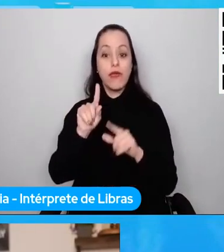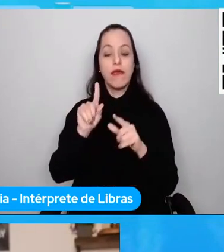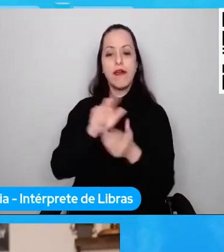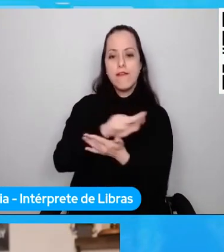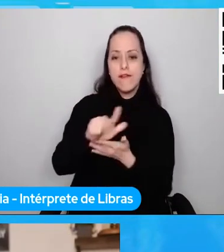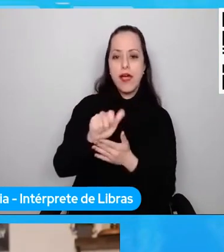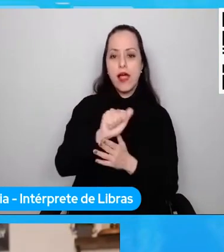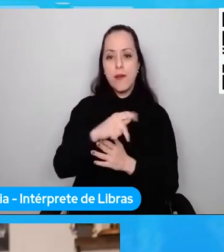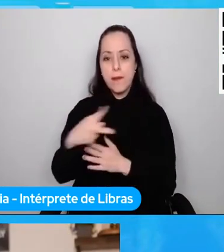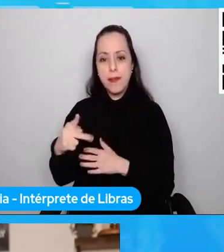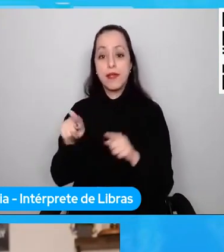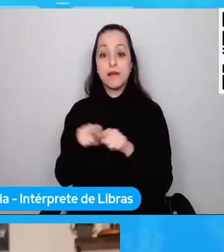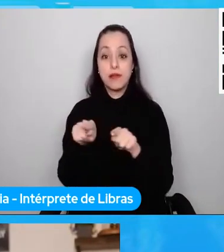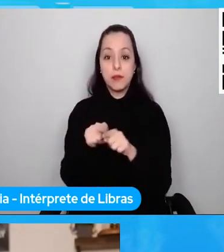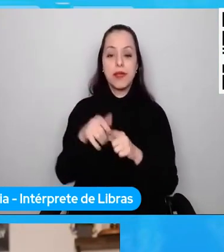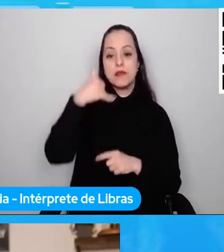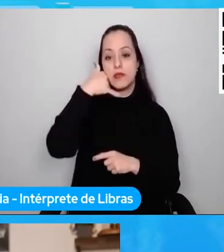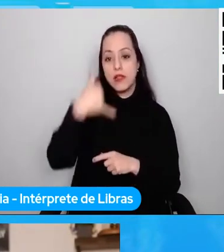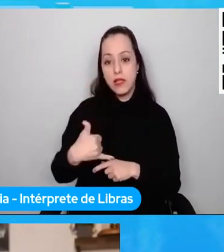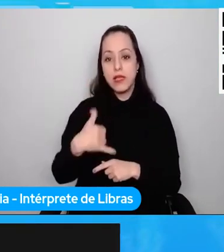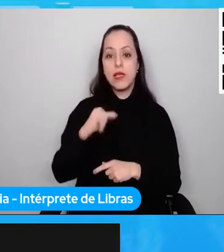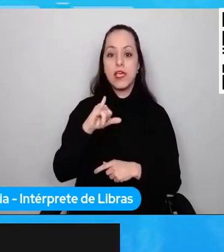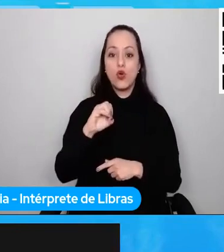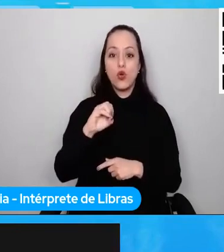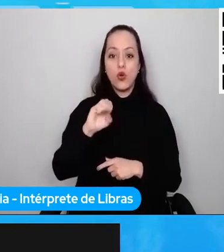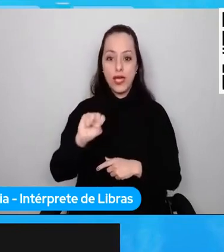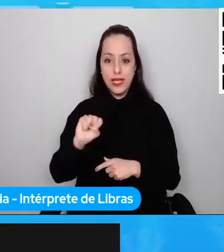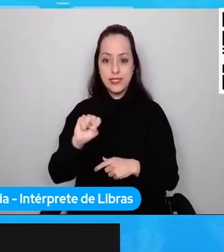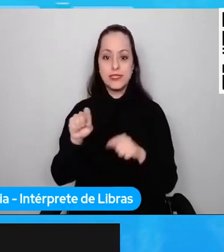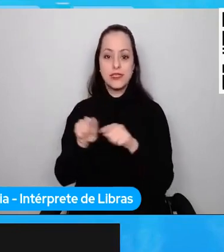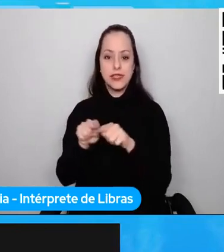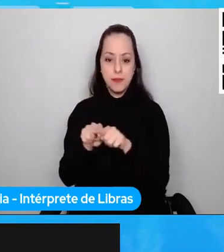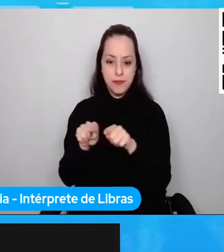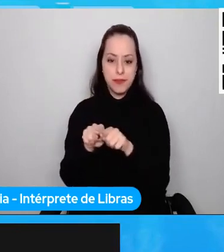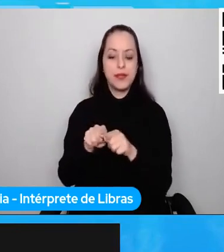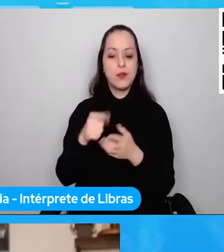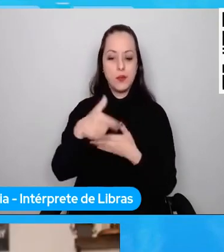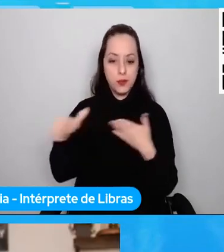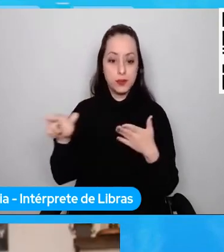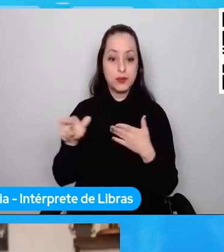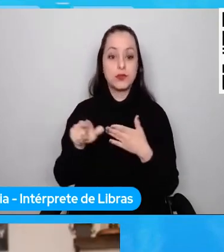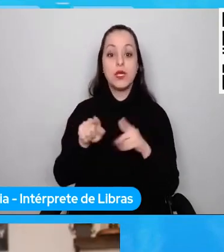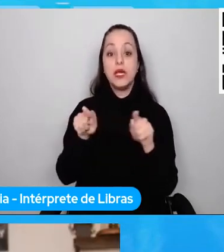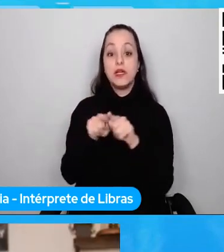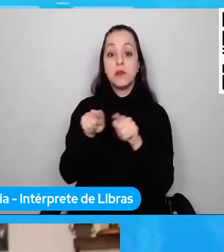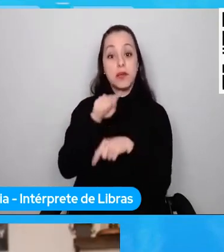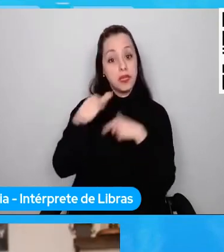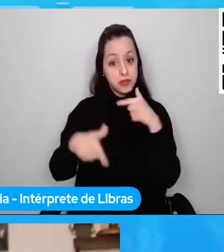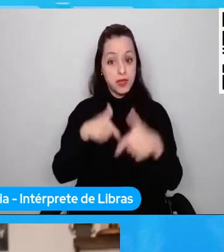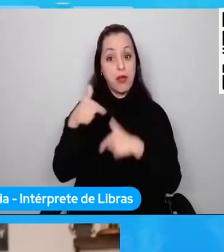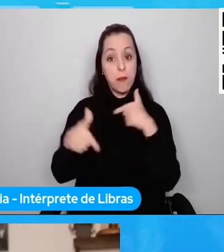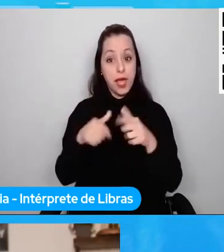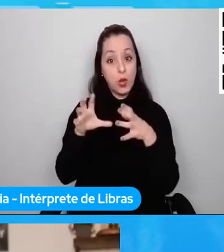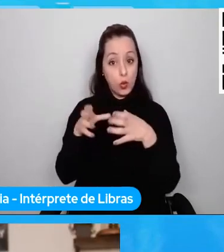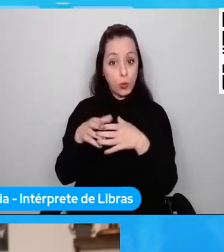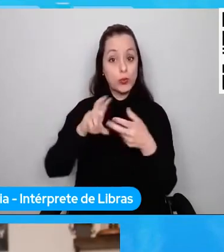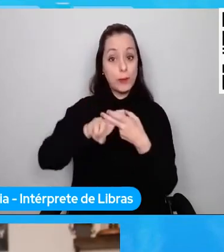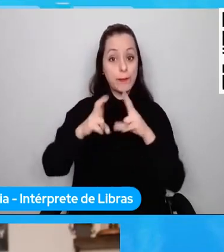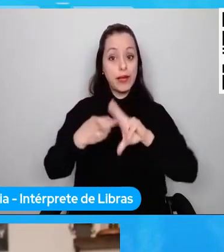iOS y Android. Amante del open source y del trabajo en comunidad. Su charla es